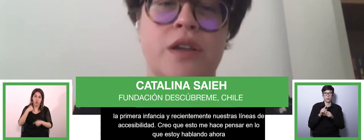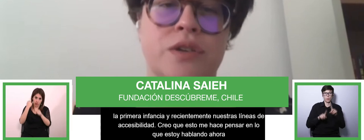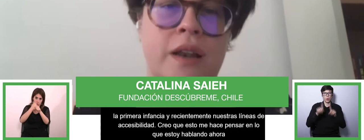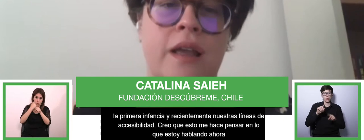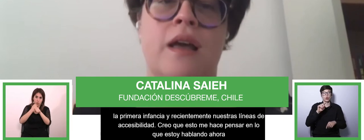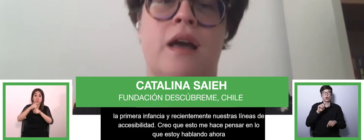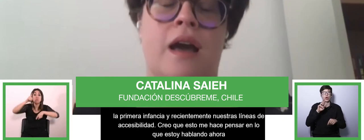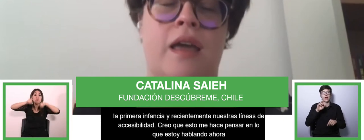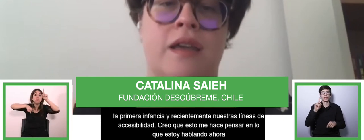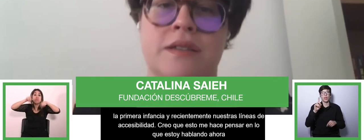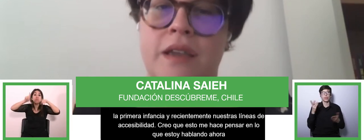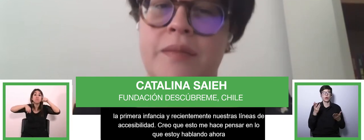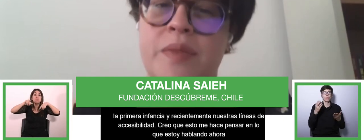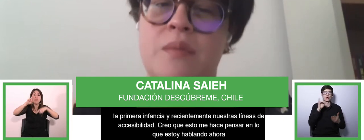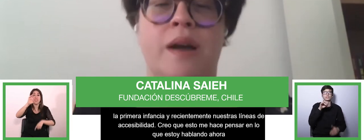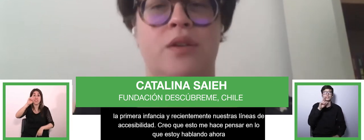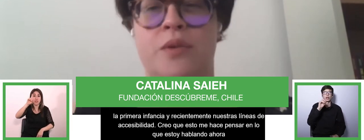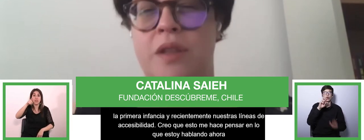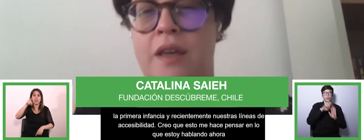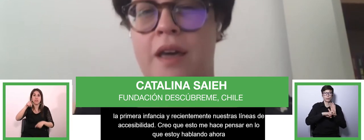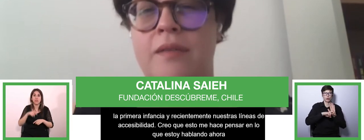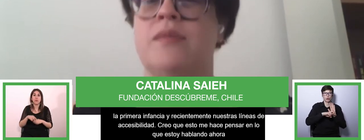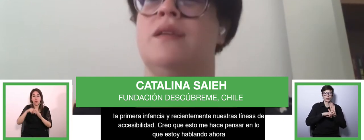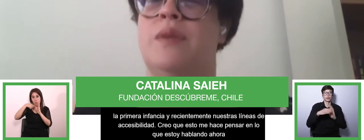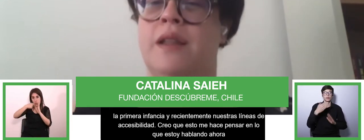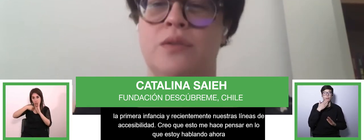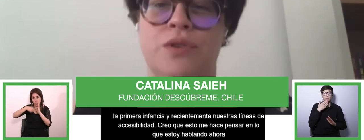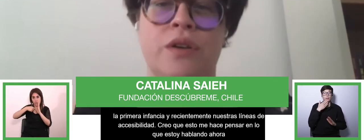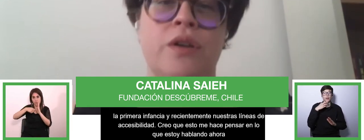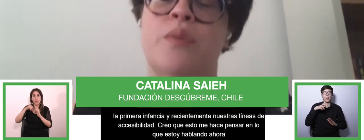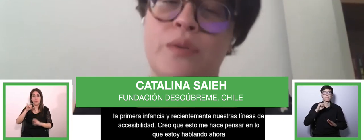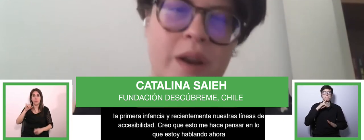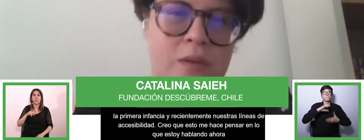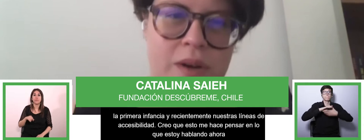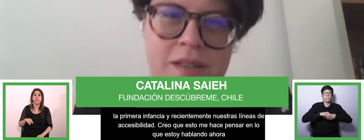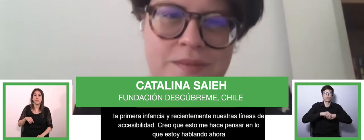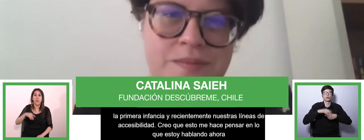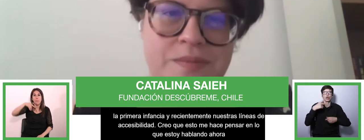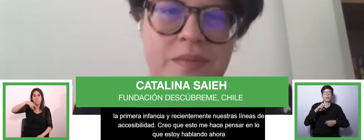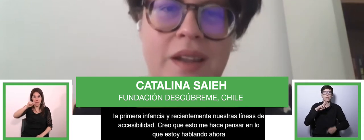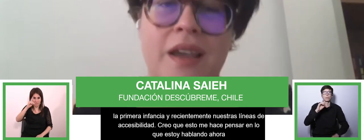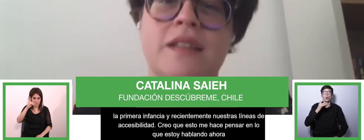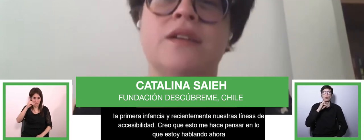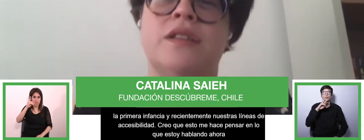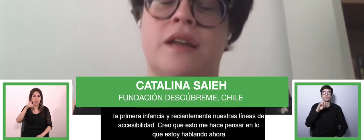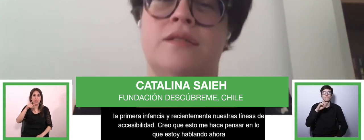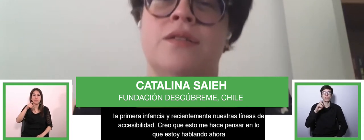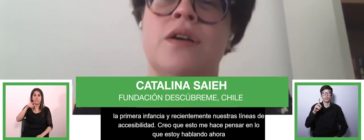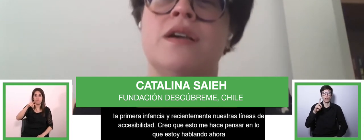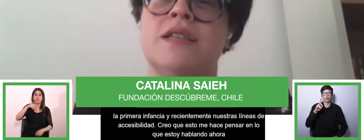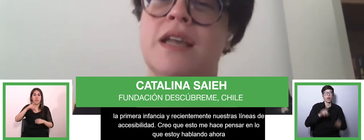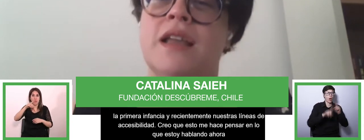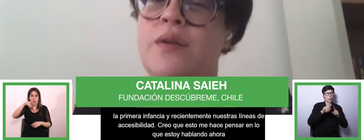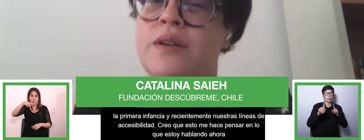Inclusion International, AESE, Pacto de Productividad, Plena Inclusión, por nombrar algunas. En este